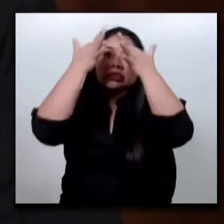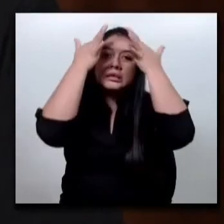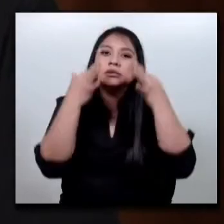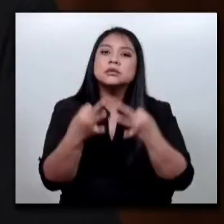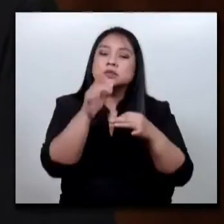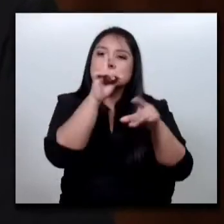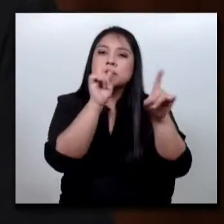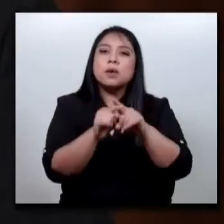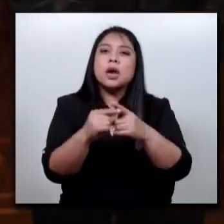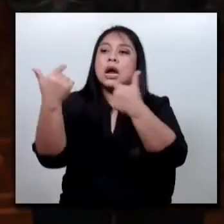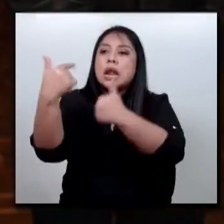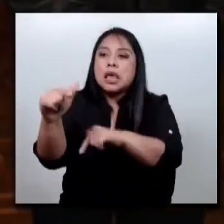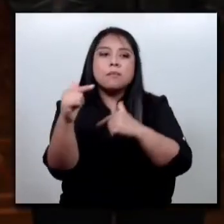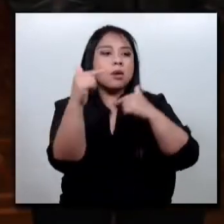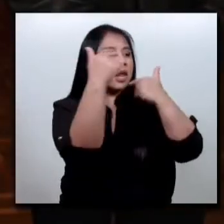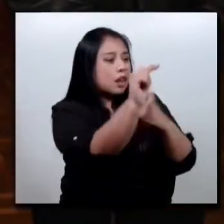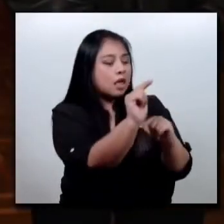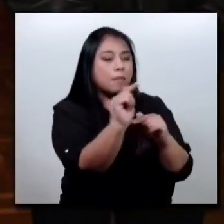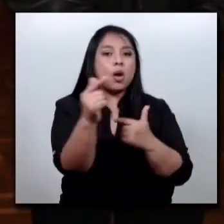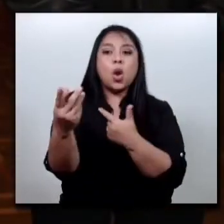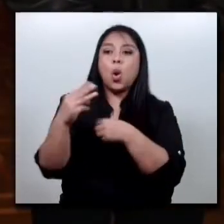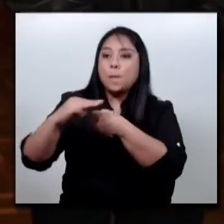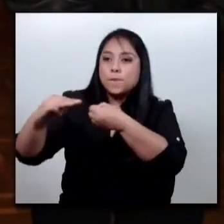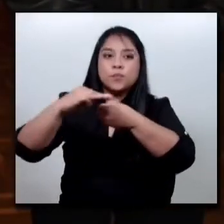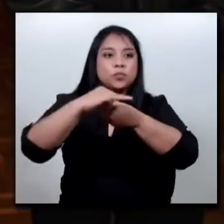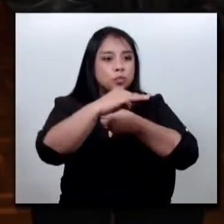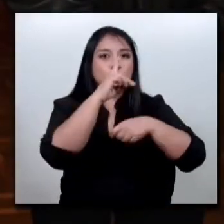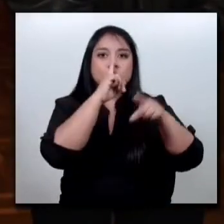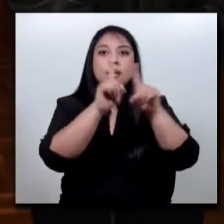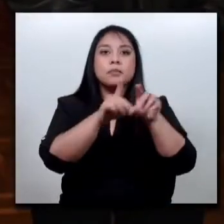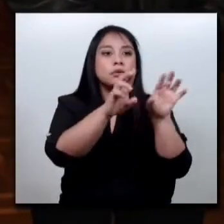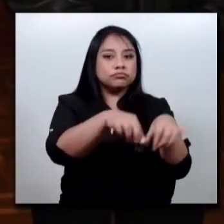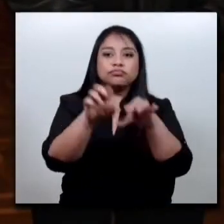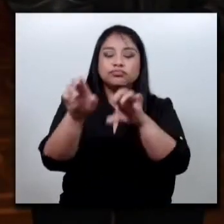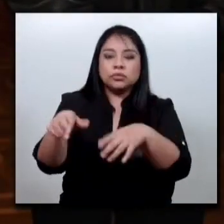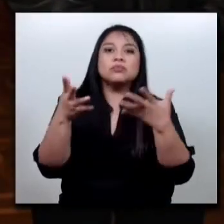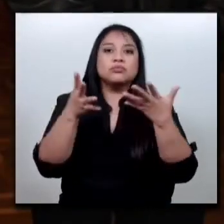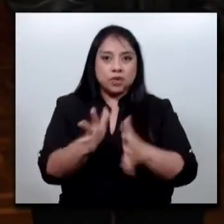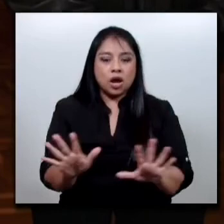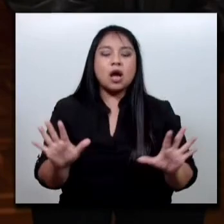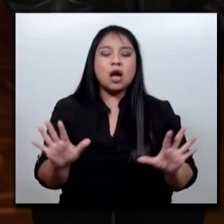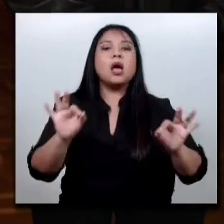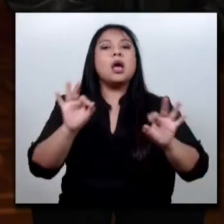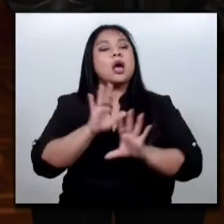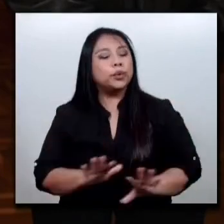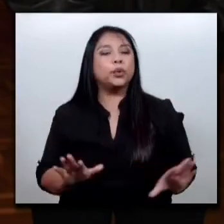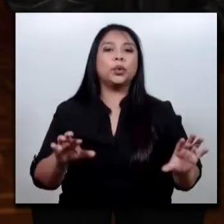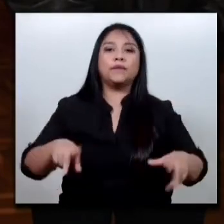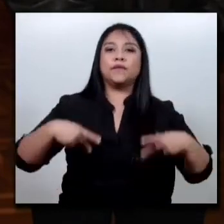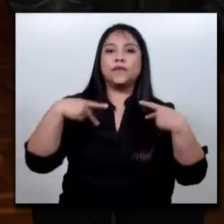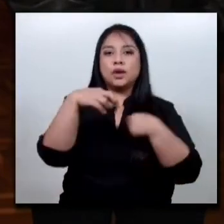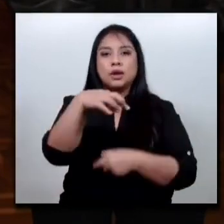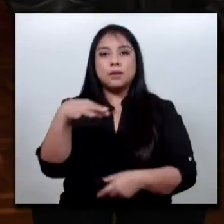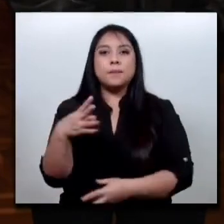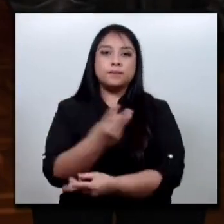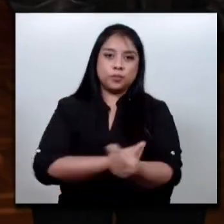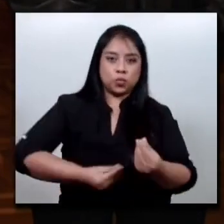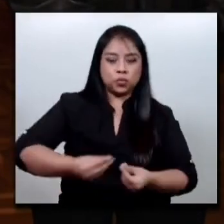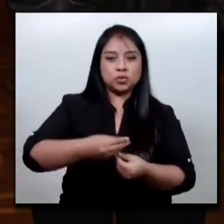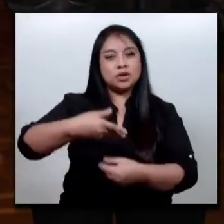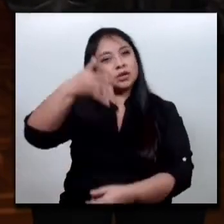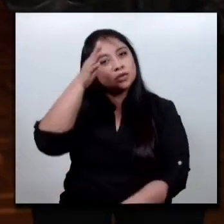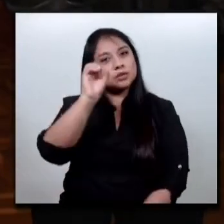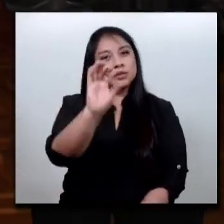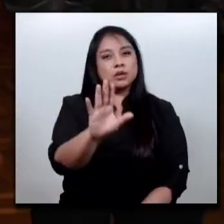ambos municipios la población pueda aspirar a vivir en paz y ser productiva. Que Dios les bendiga,